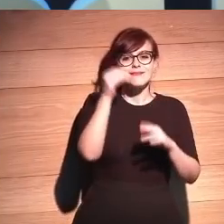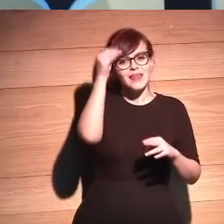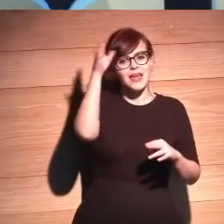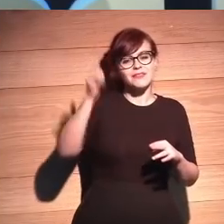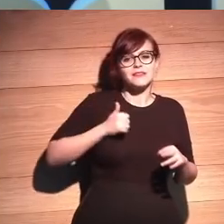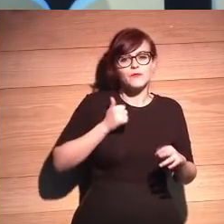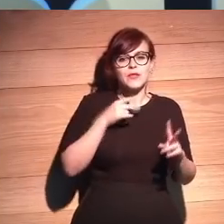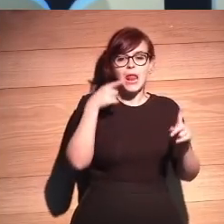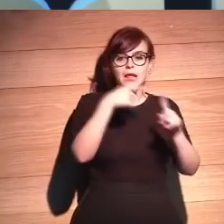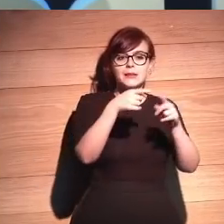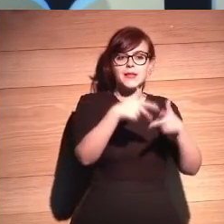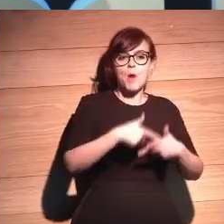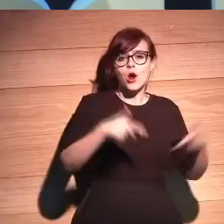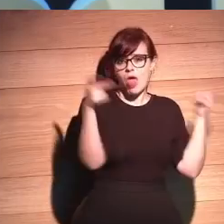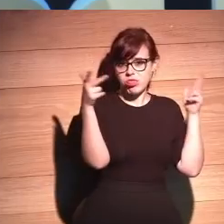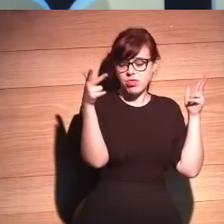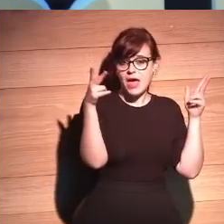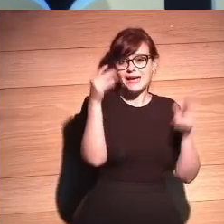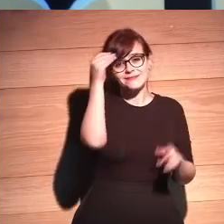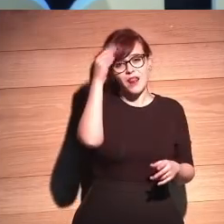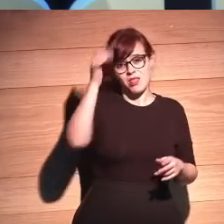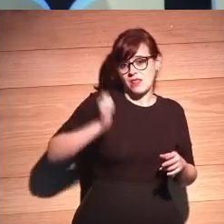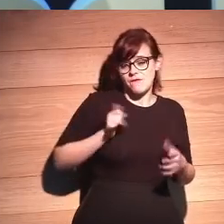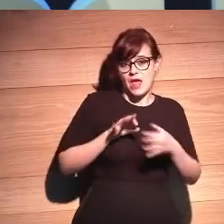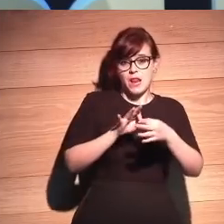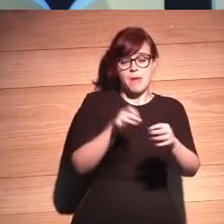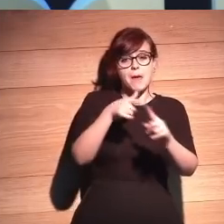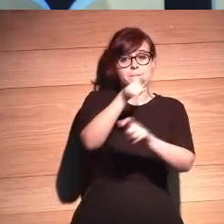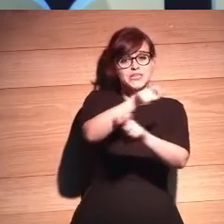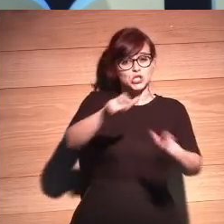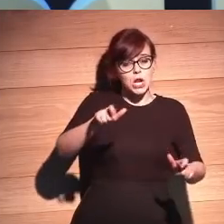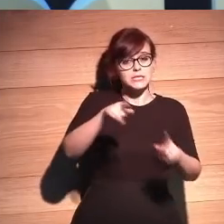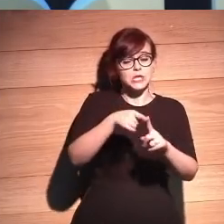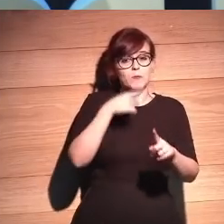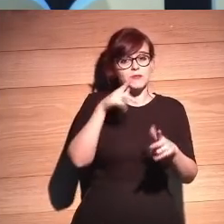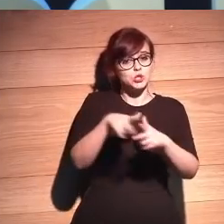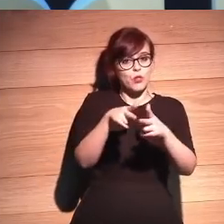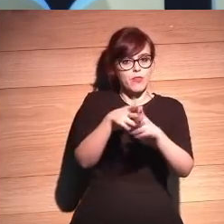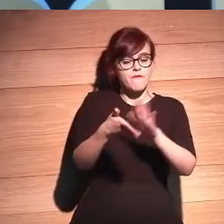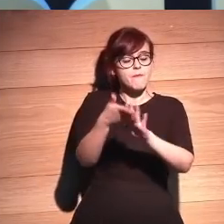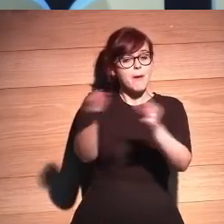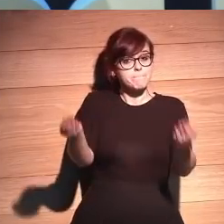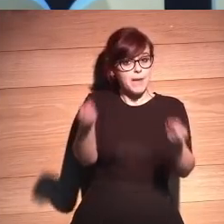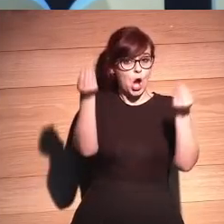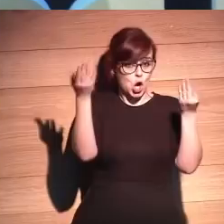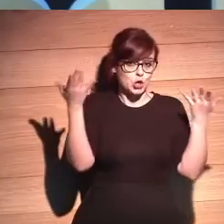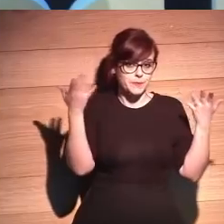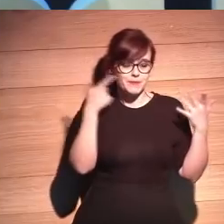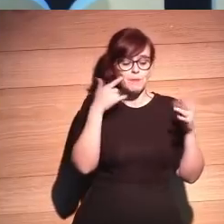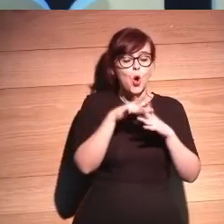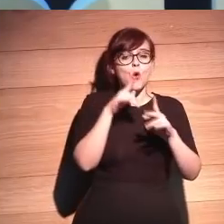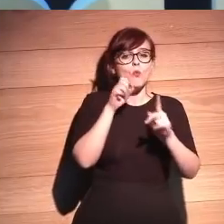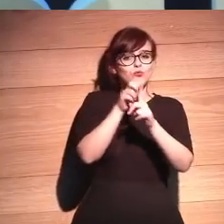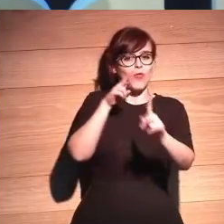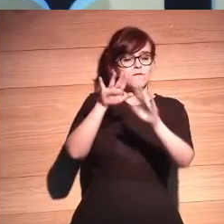artificial para la democracia, la inteligencia artificial por y para las personas y para hacer a nuestra sociedad mejor, ¿no? Mirándolo a un nivel